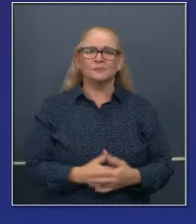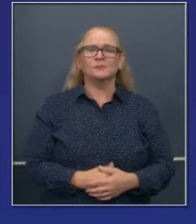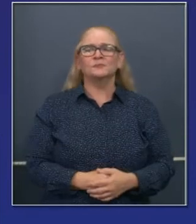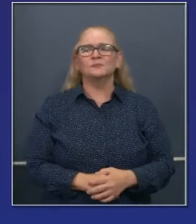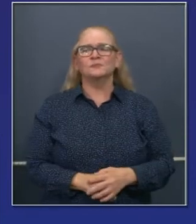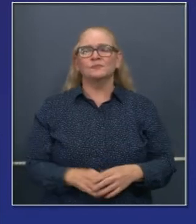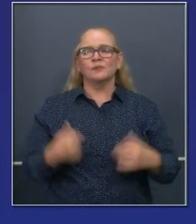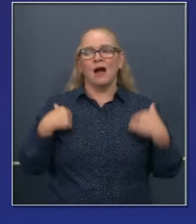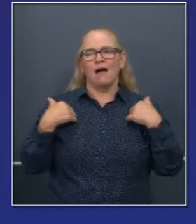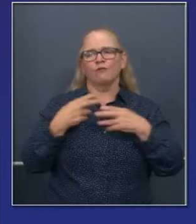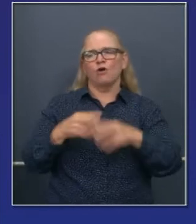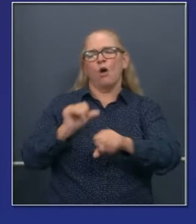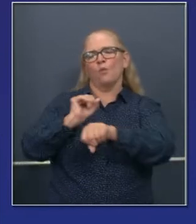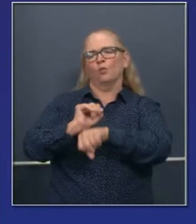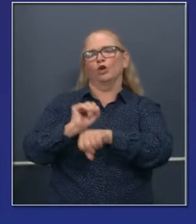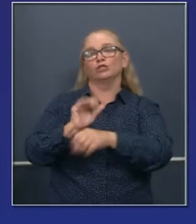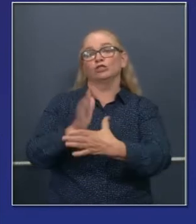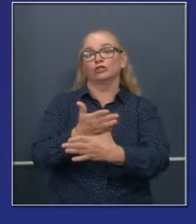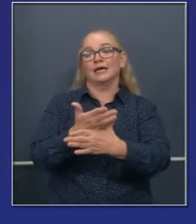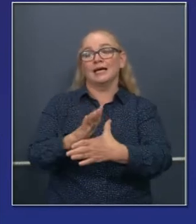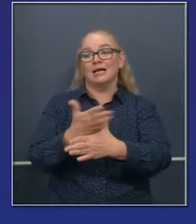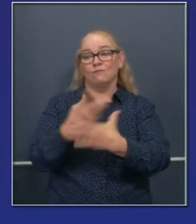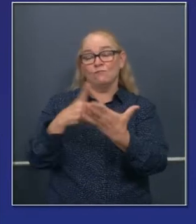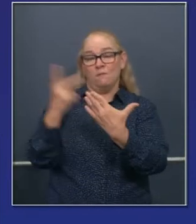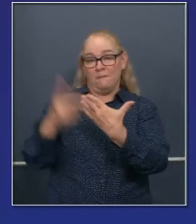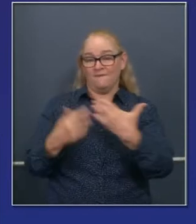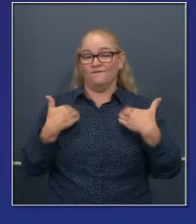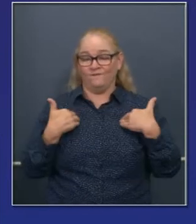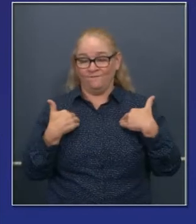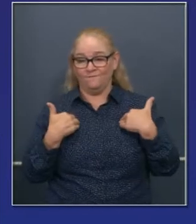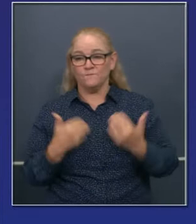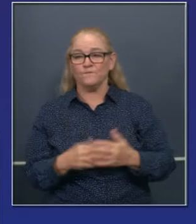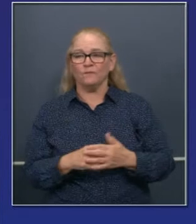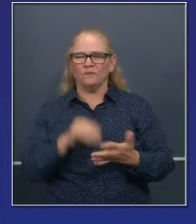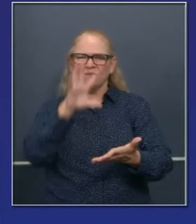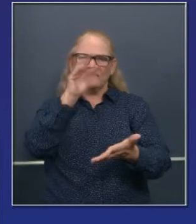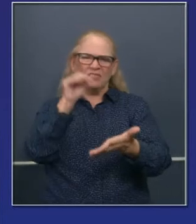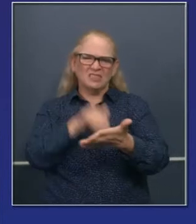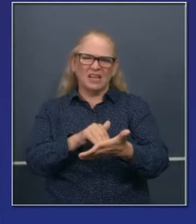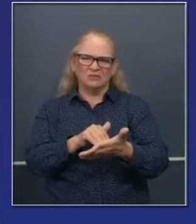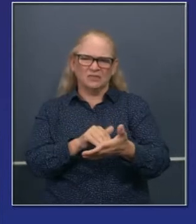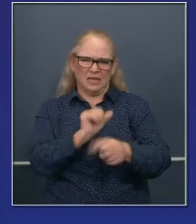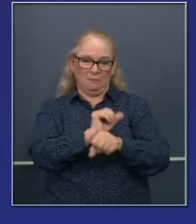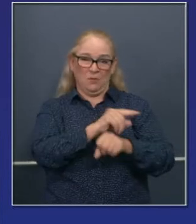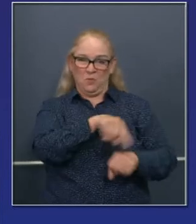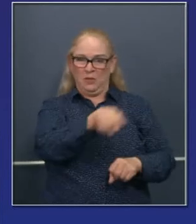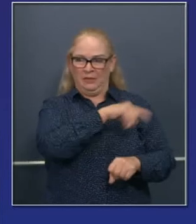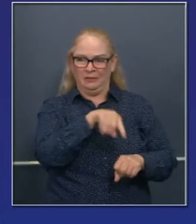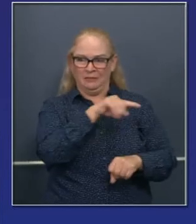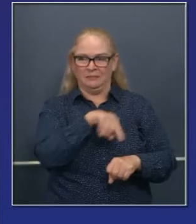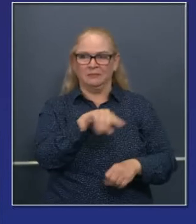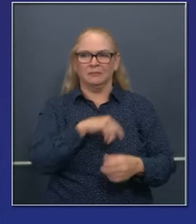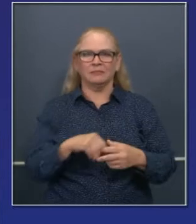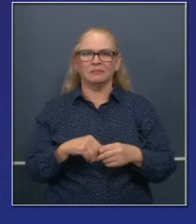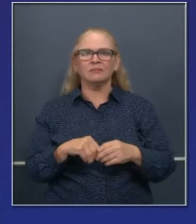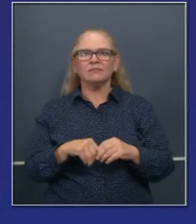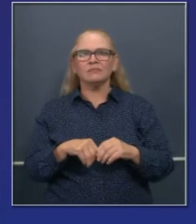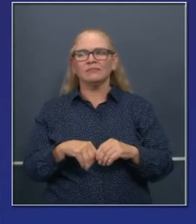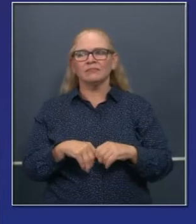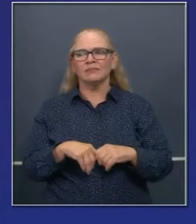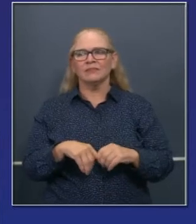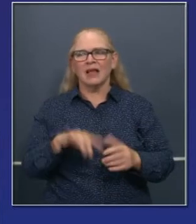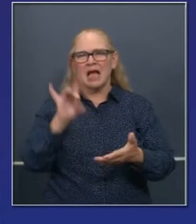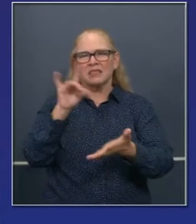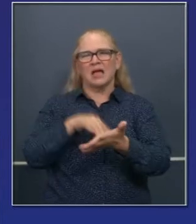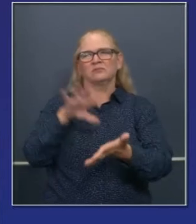compartir trabajo, y ya hemos apoyado a 54,000 empleados, 8,400 empleadores y han tomado este programa. Y